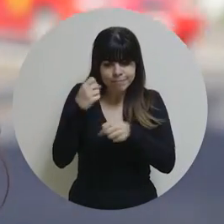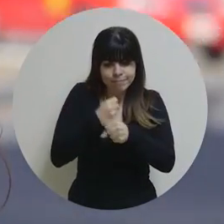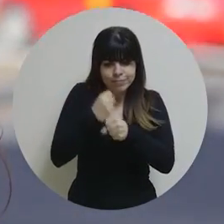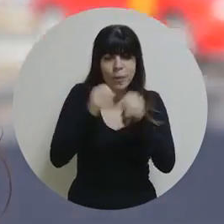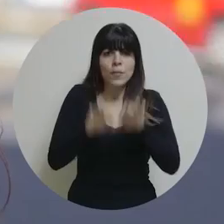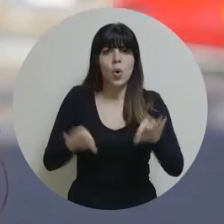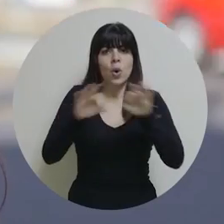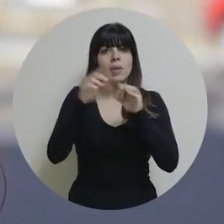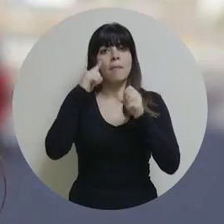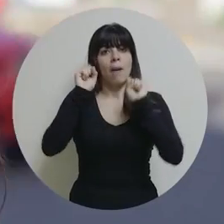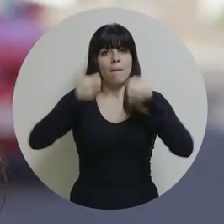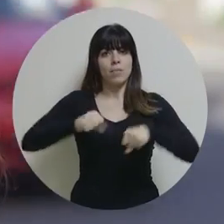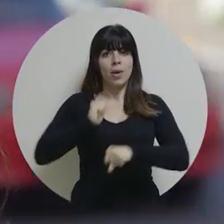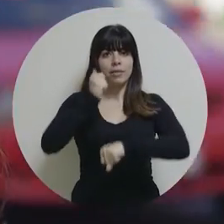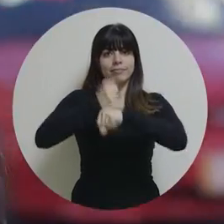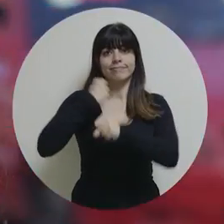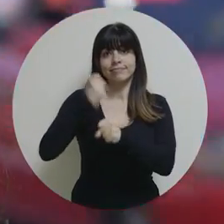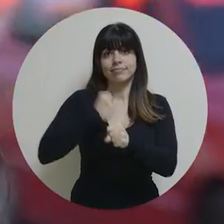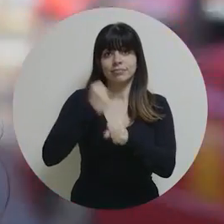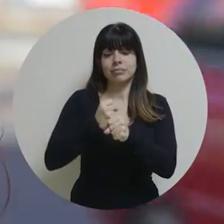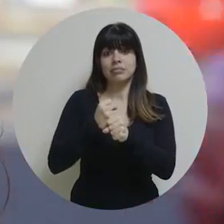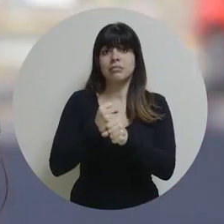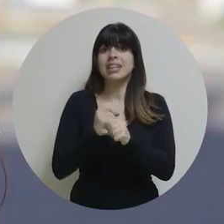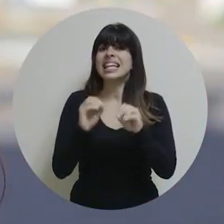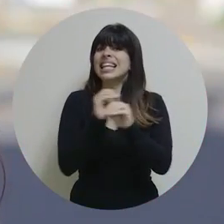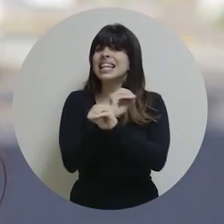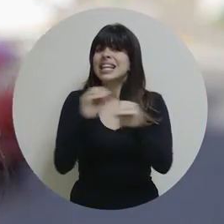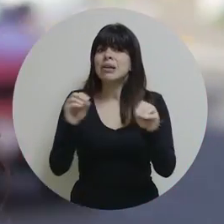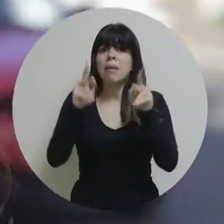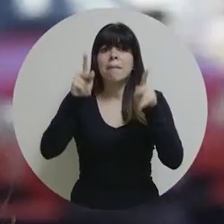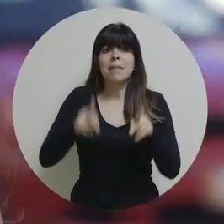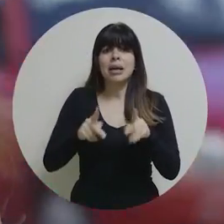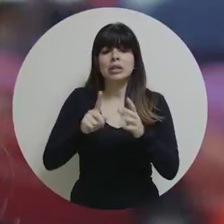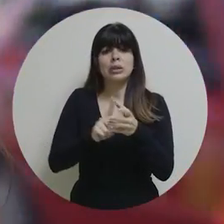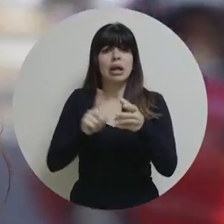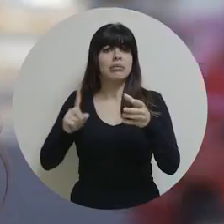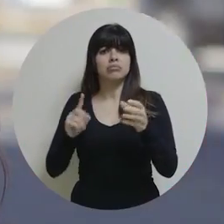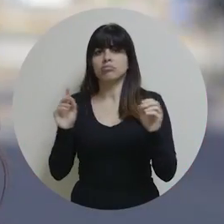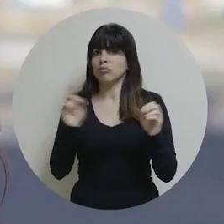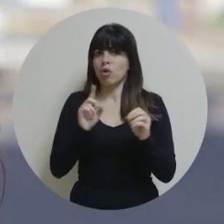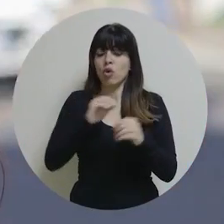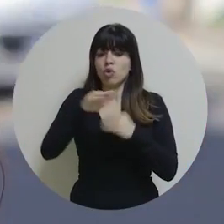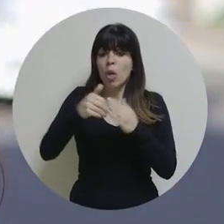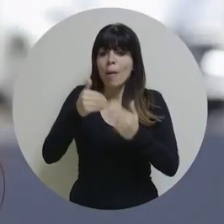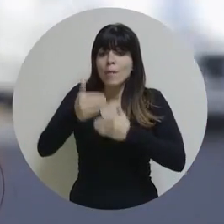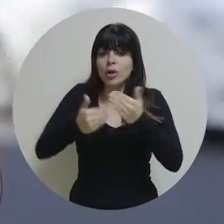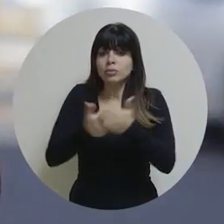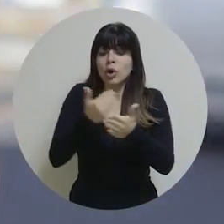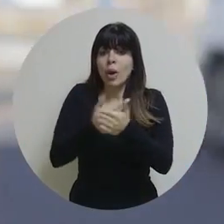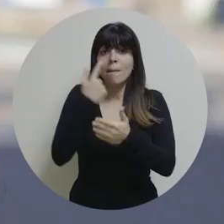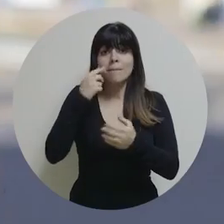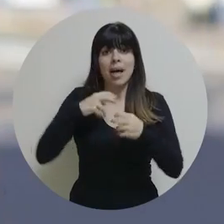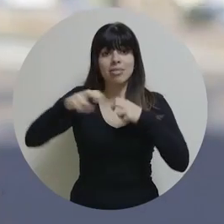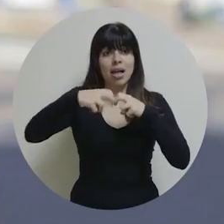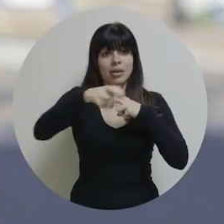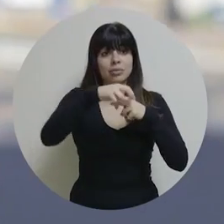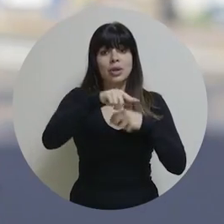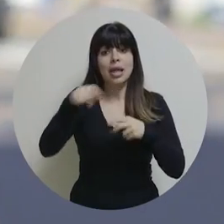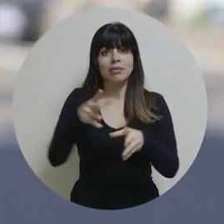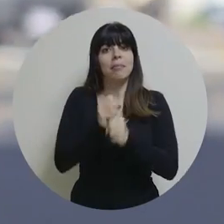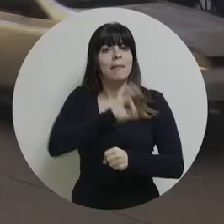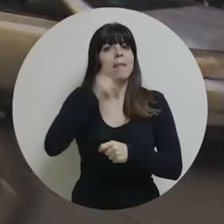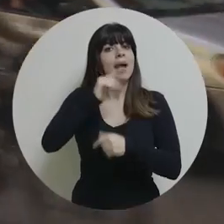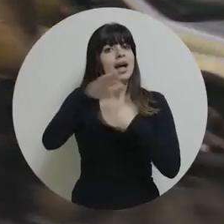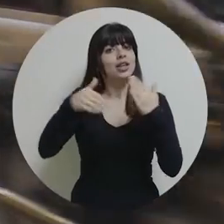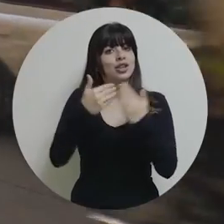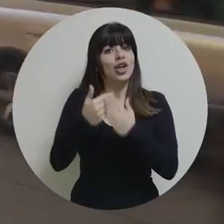para poder consolidar el plan de trabajo, de manera que nadie se nos quede afuera y los procesos de modernización del transporte público nos benefician